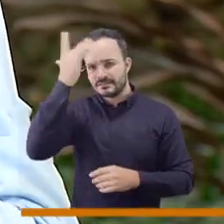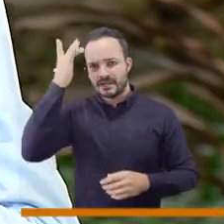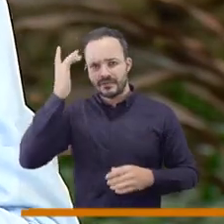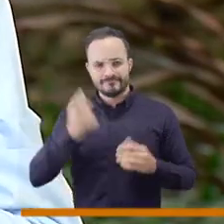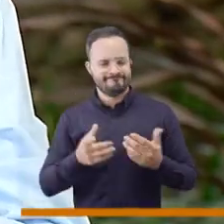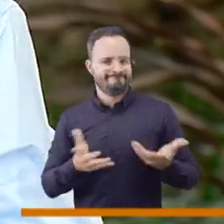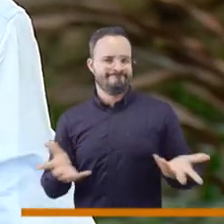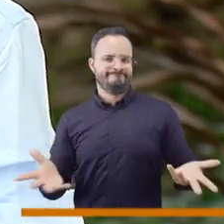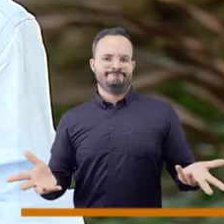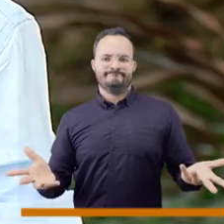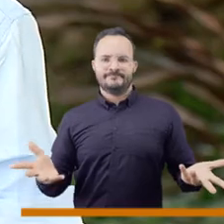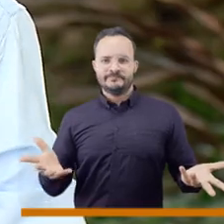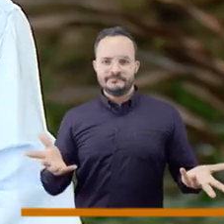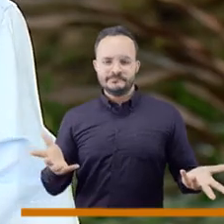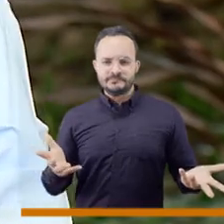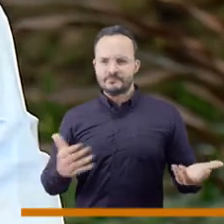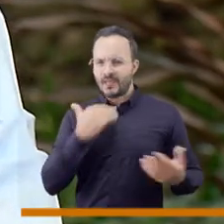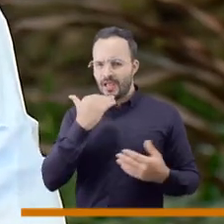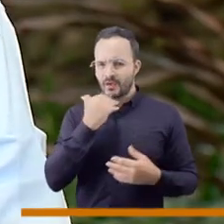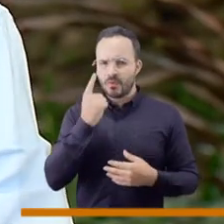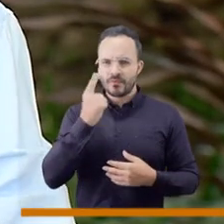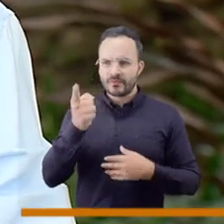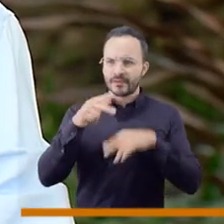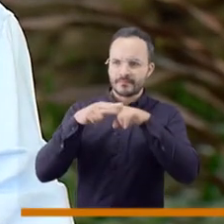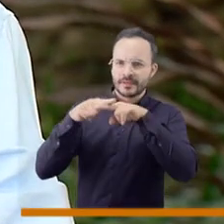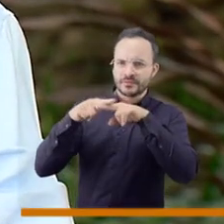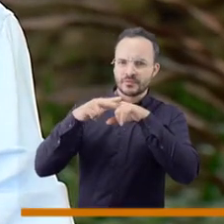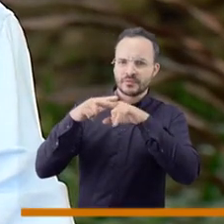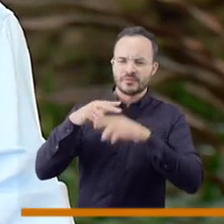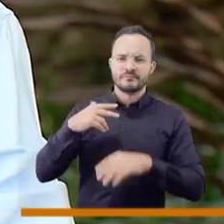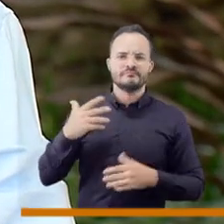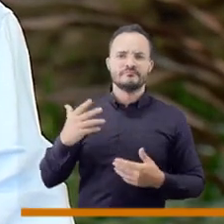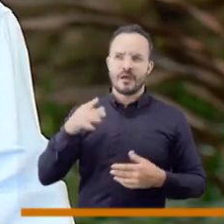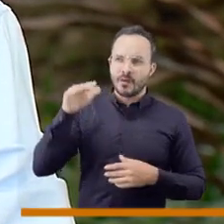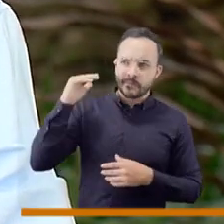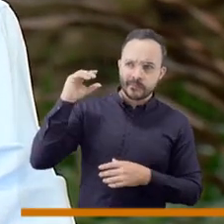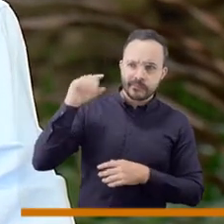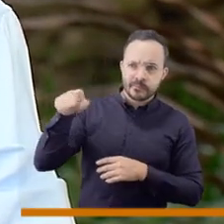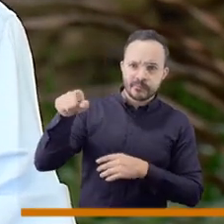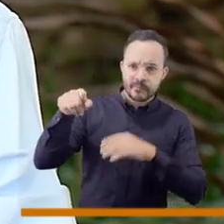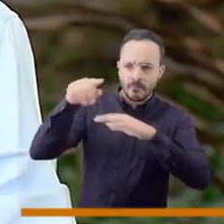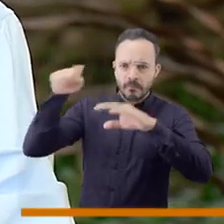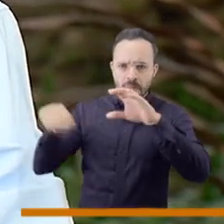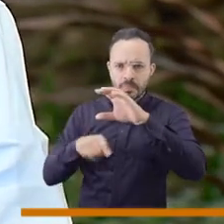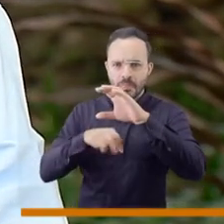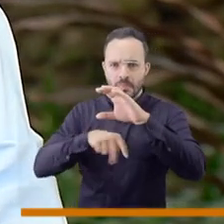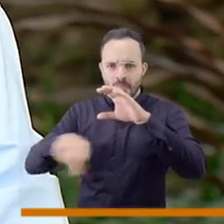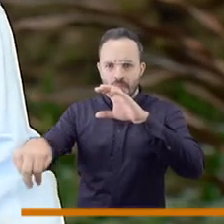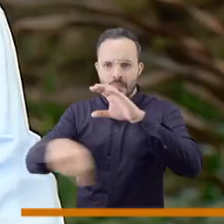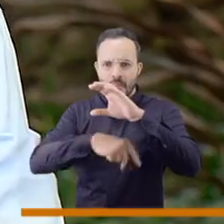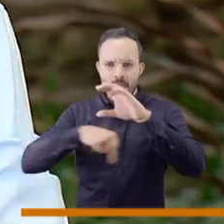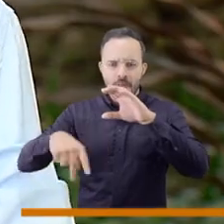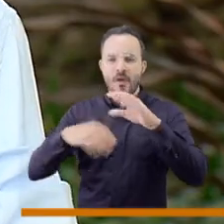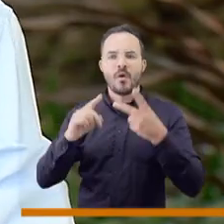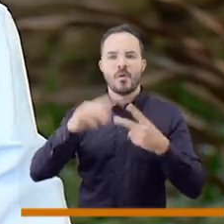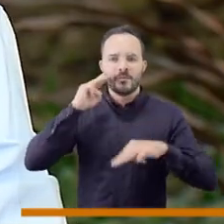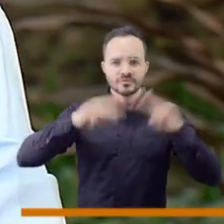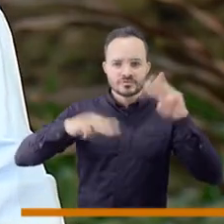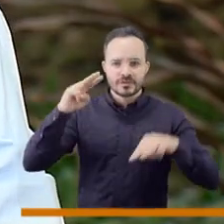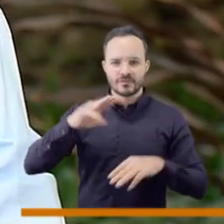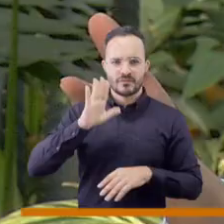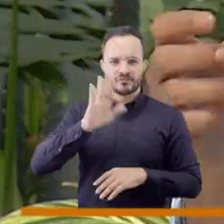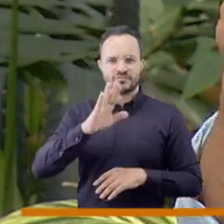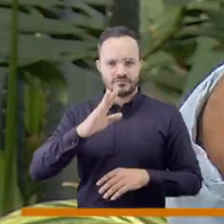ya problemas de salud mental, que son los que usted ve en el viaducto del metro de Bolívar, en el parque Bolívar, en el